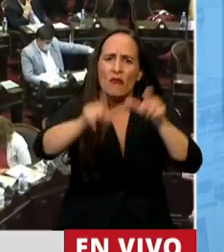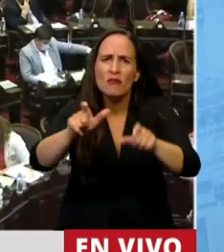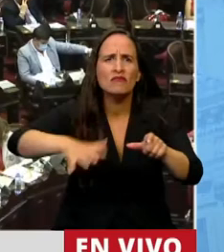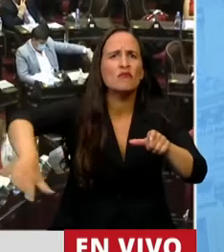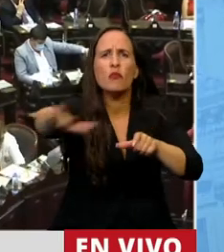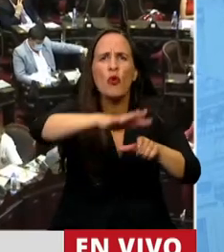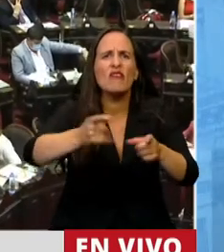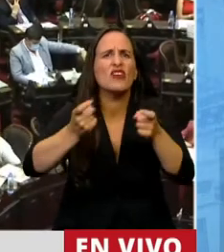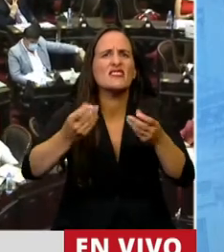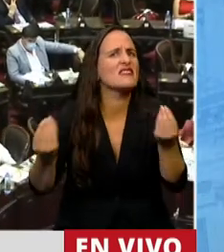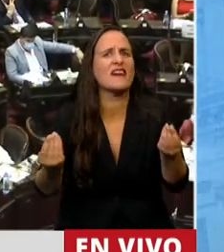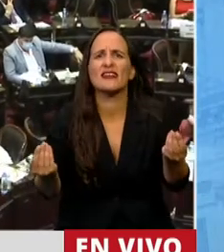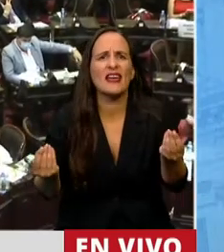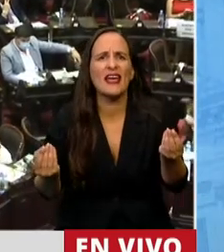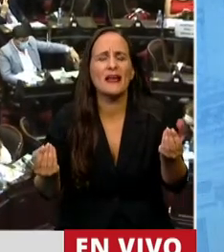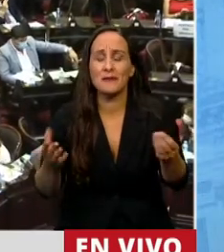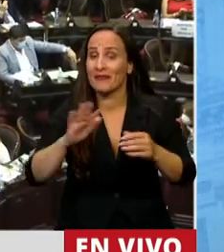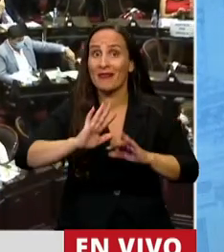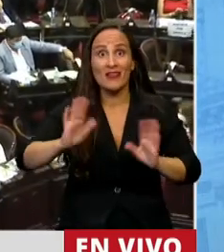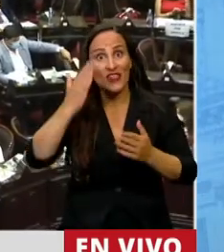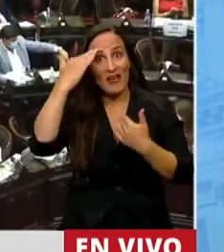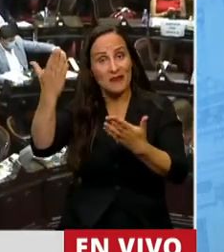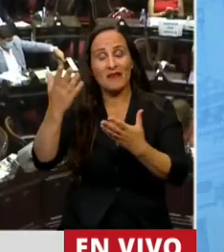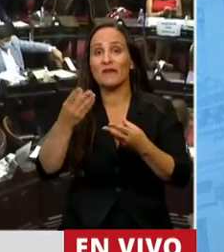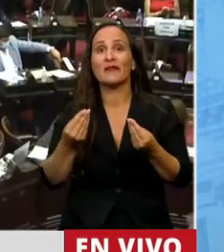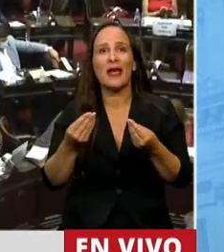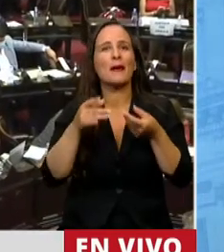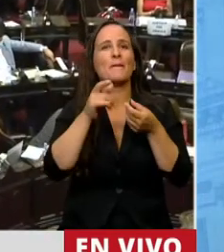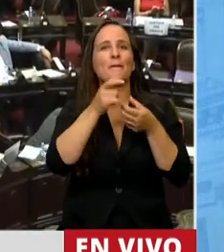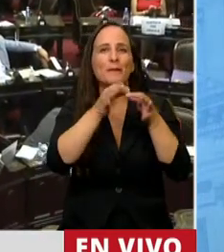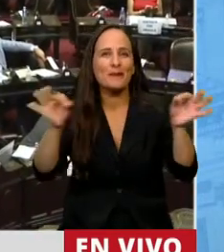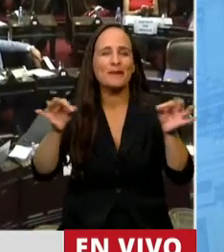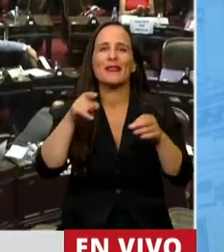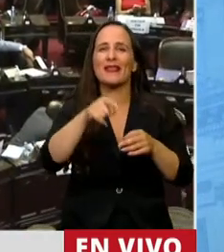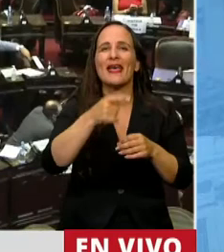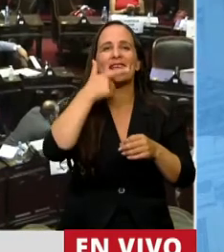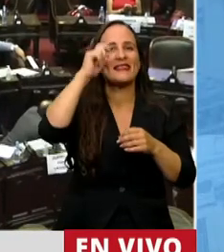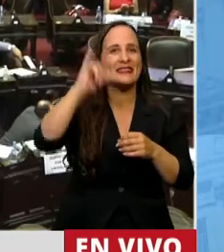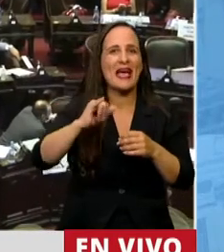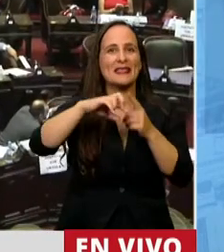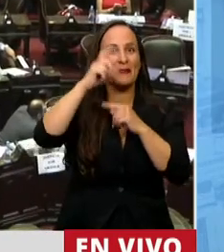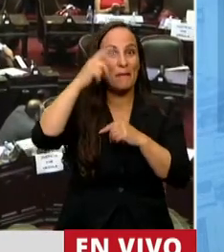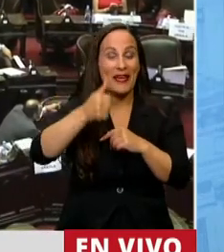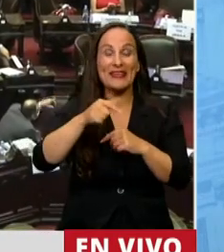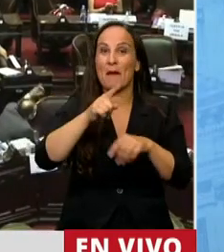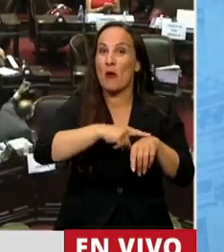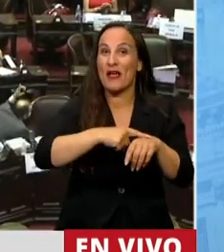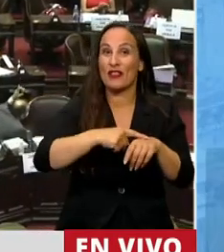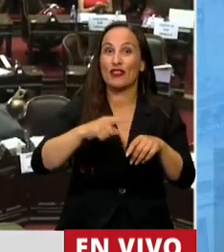pensamiento voy a cerrar, señor Presidente, este homenaje con las palabras del Presidente Sáenz Peña al momento de la promulgación de la ley.